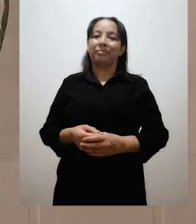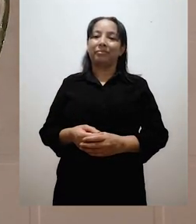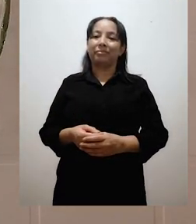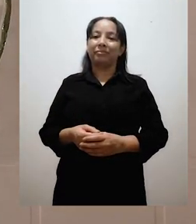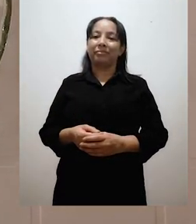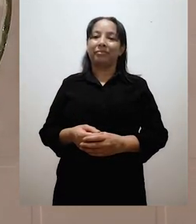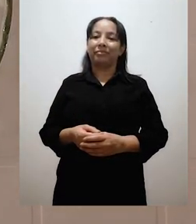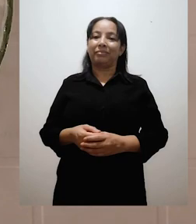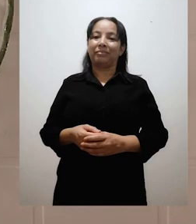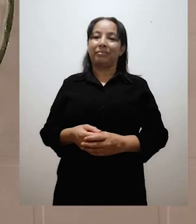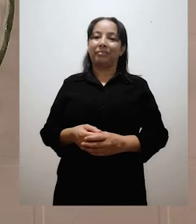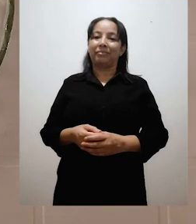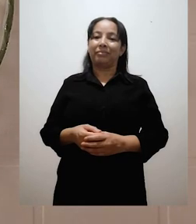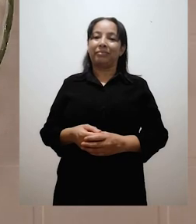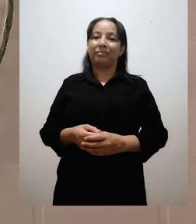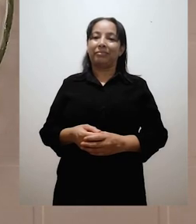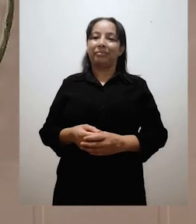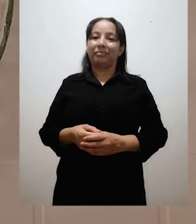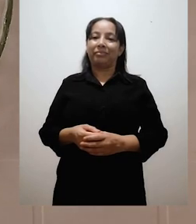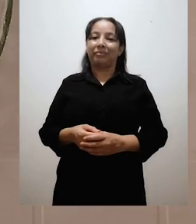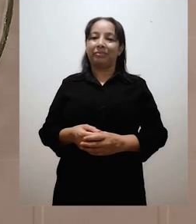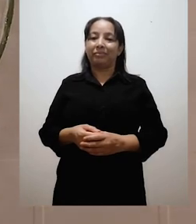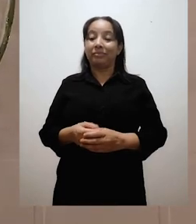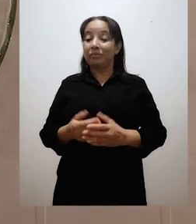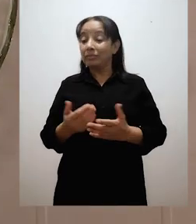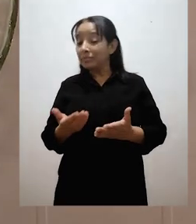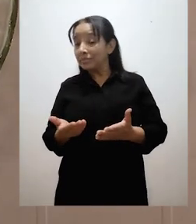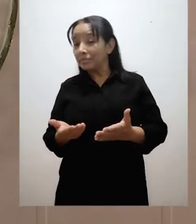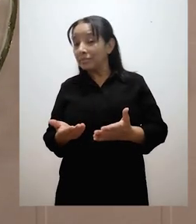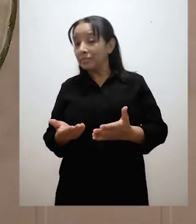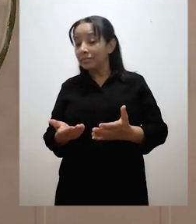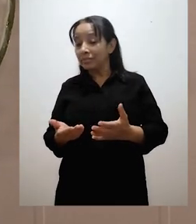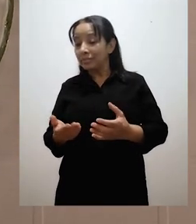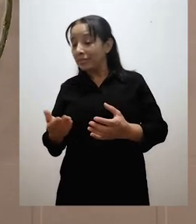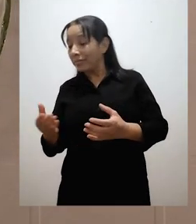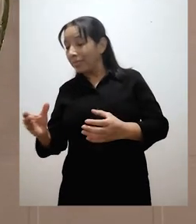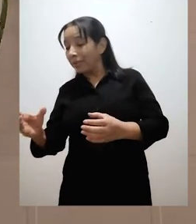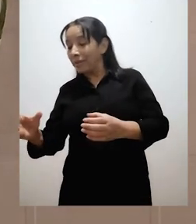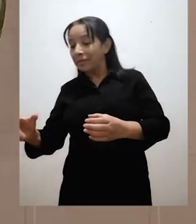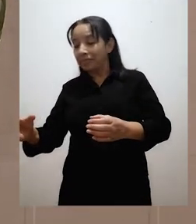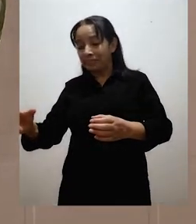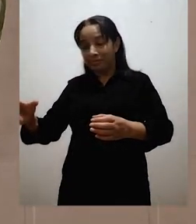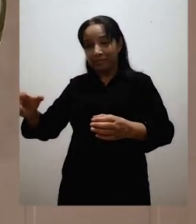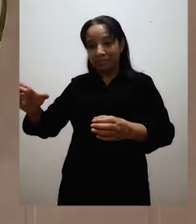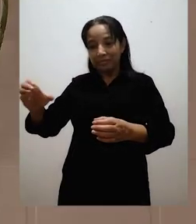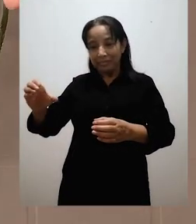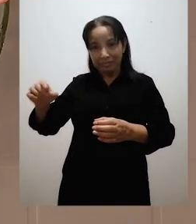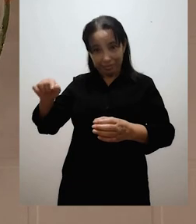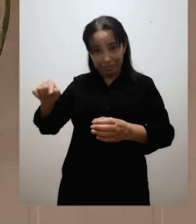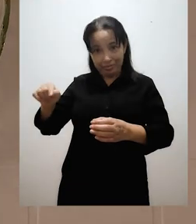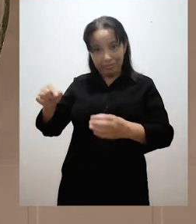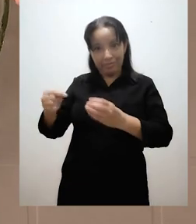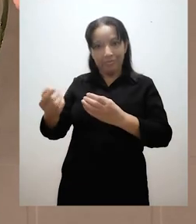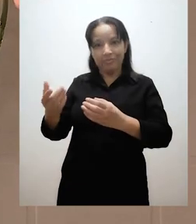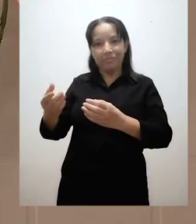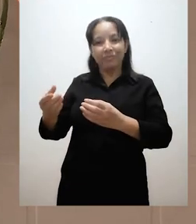Ahora, vamos a agregar tres cucharadas de aceite.